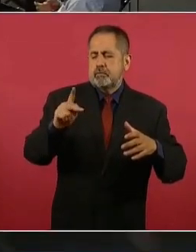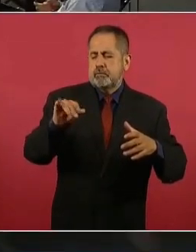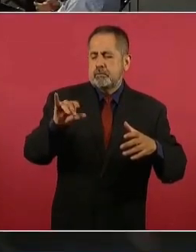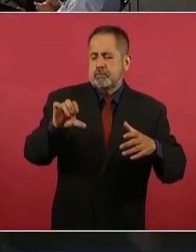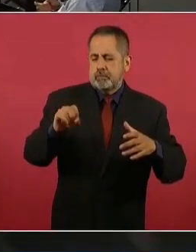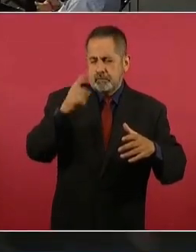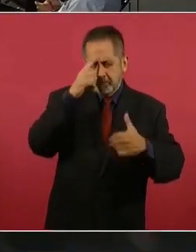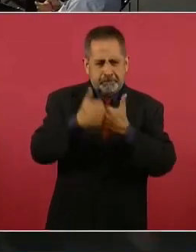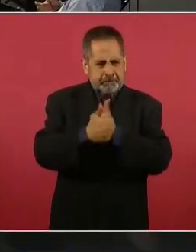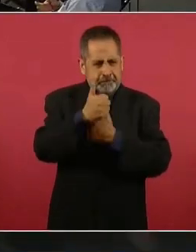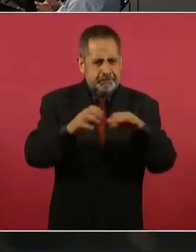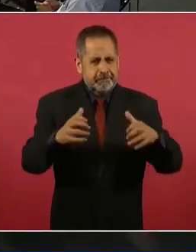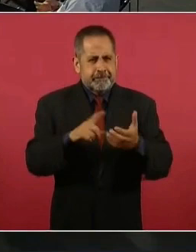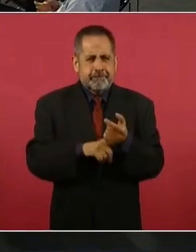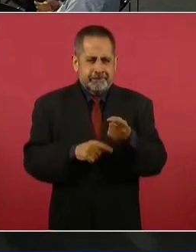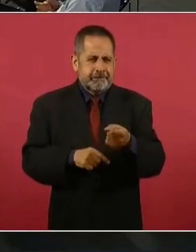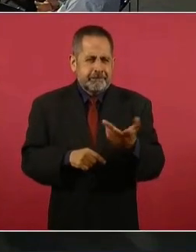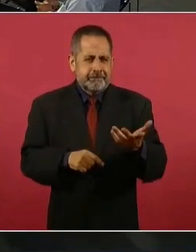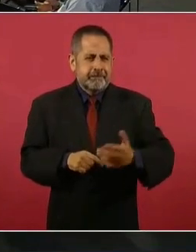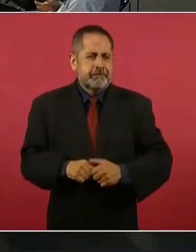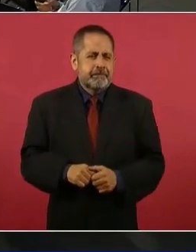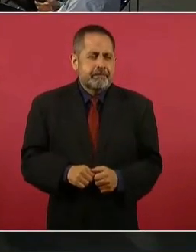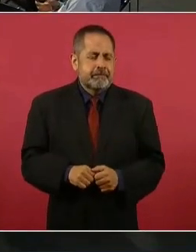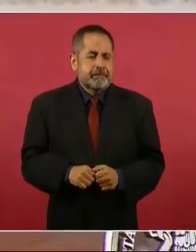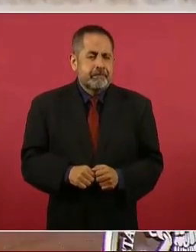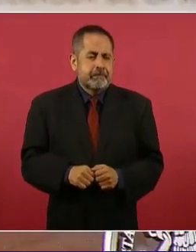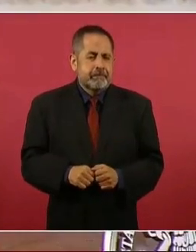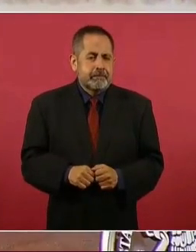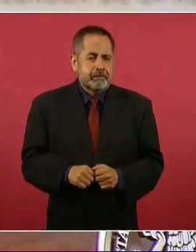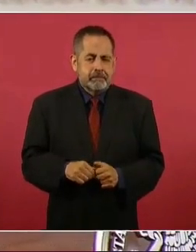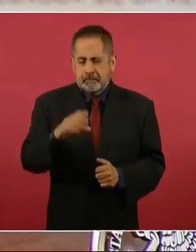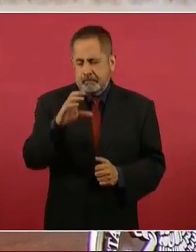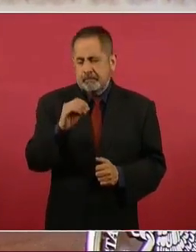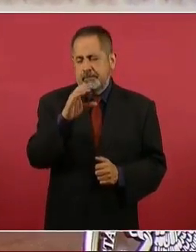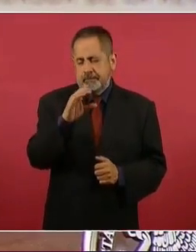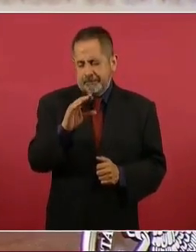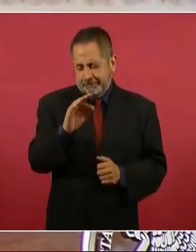competencia, la Cofese,